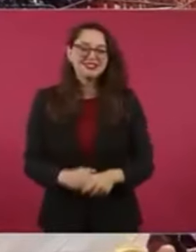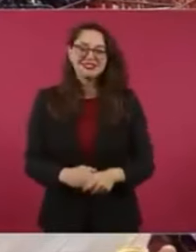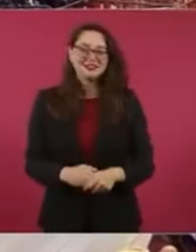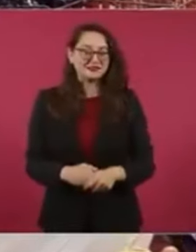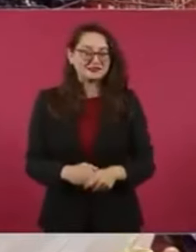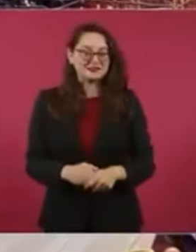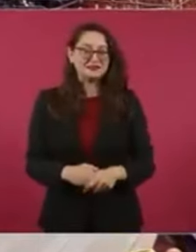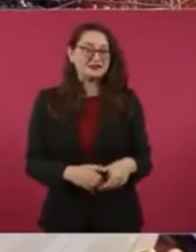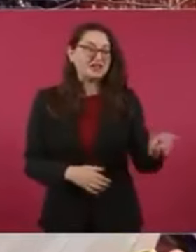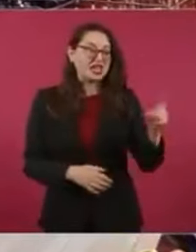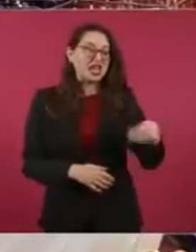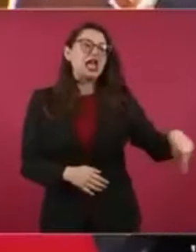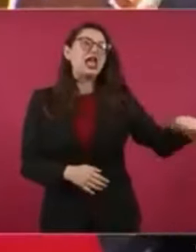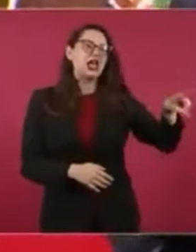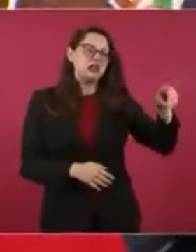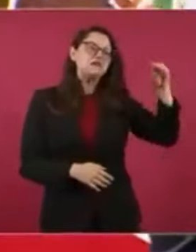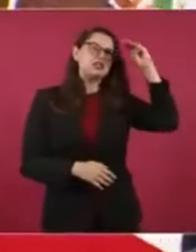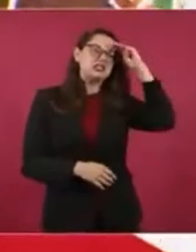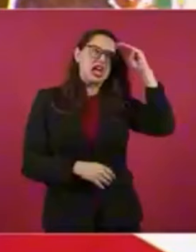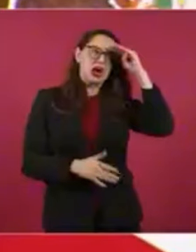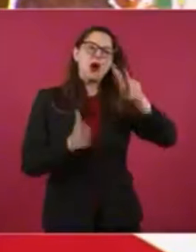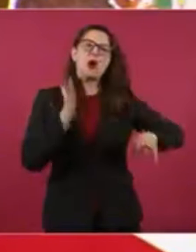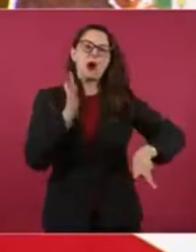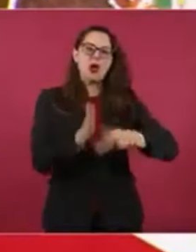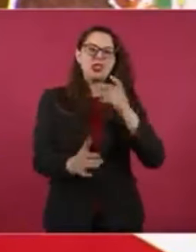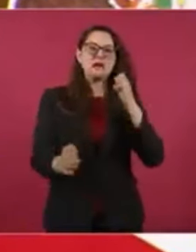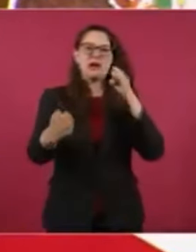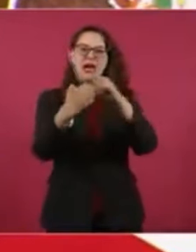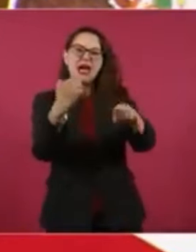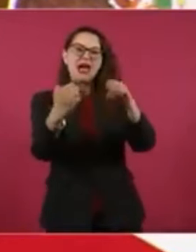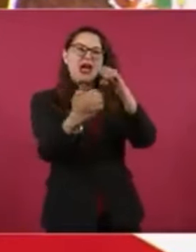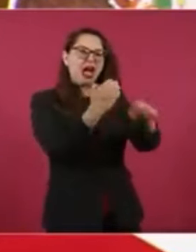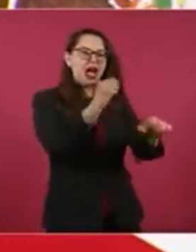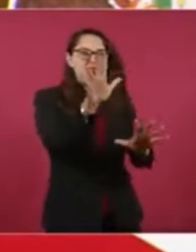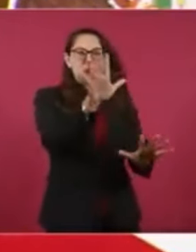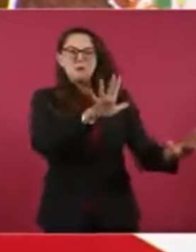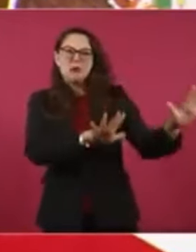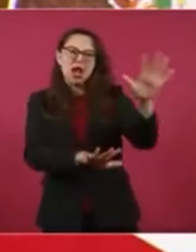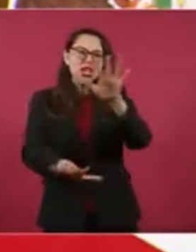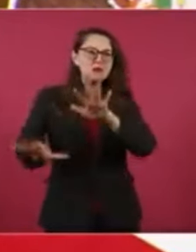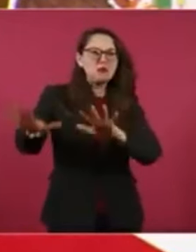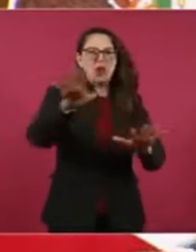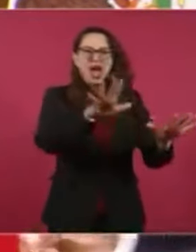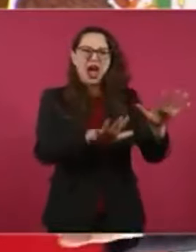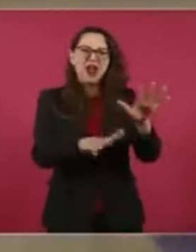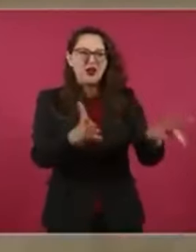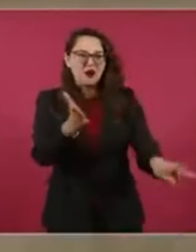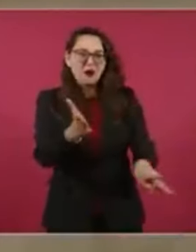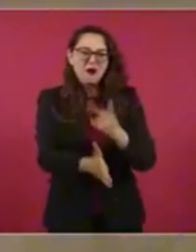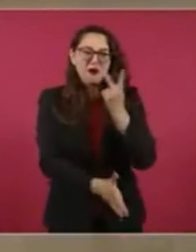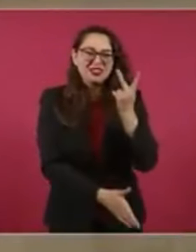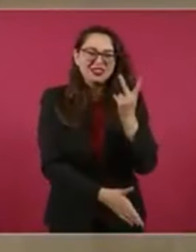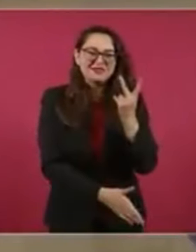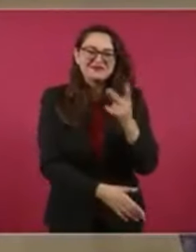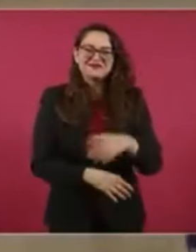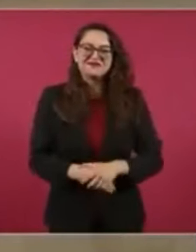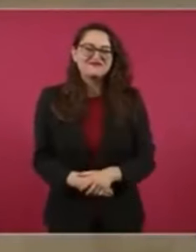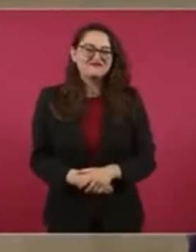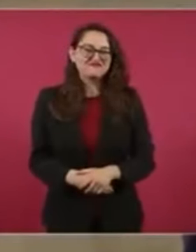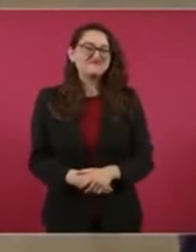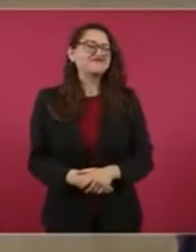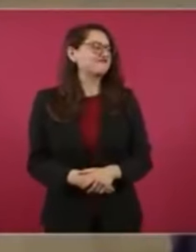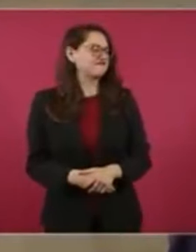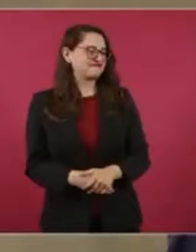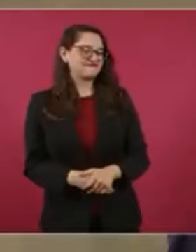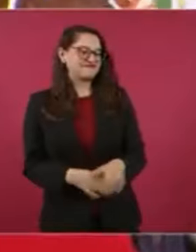Pensaron que iban a engañar, que iban a manipular, y fue un